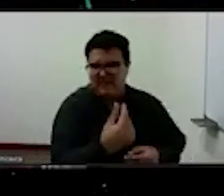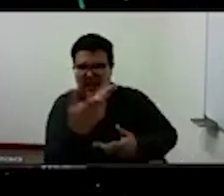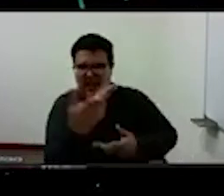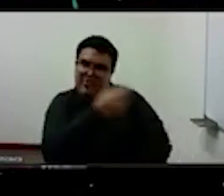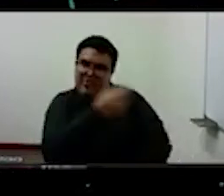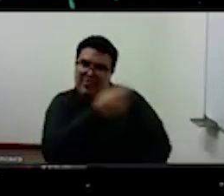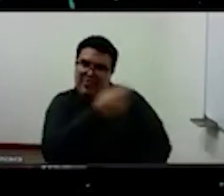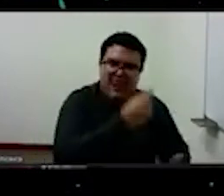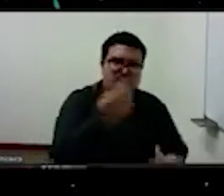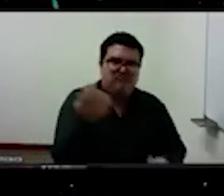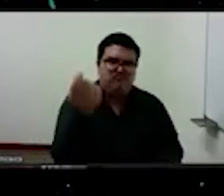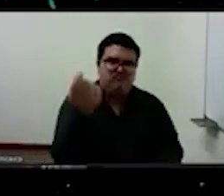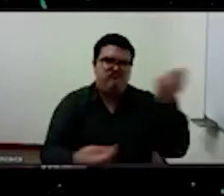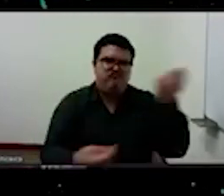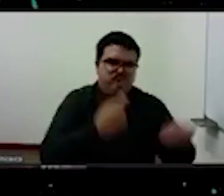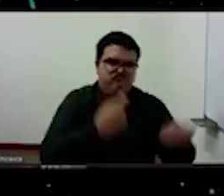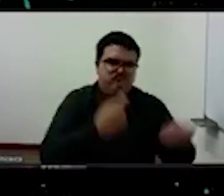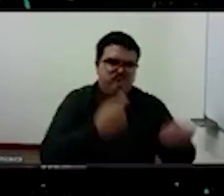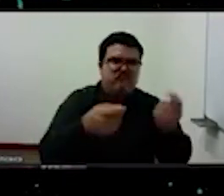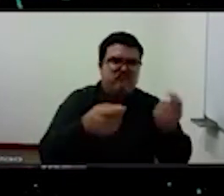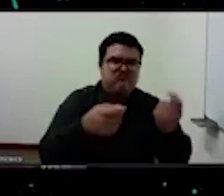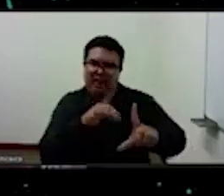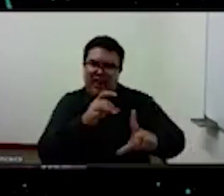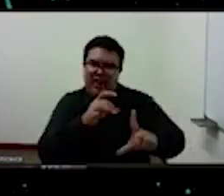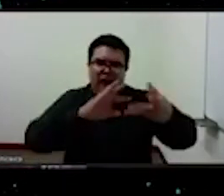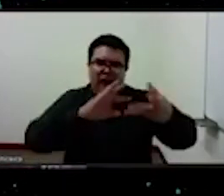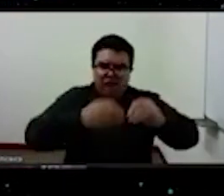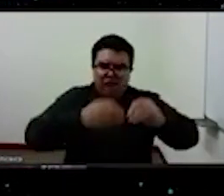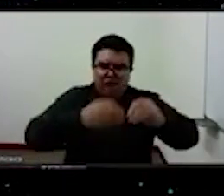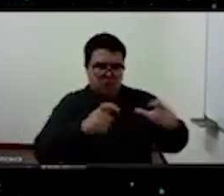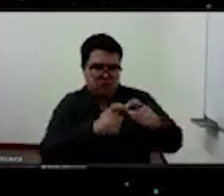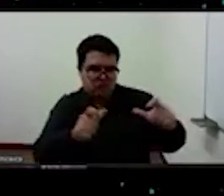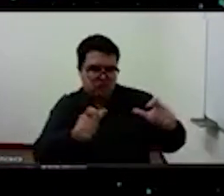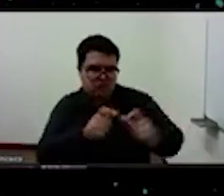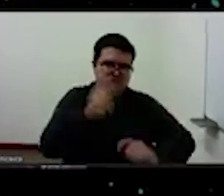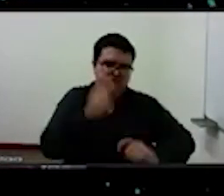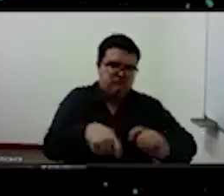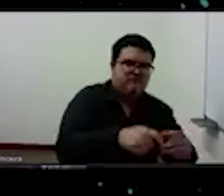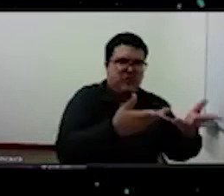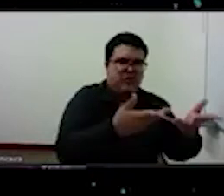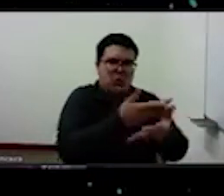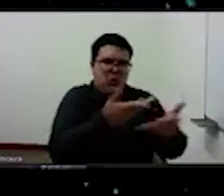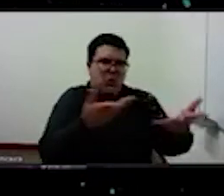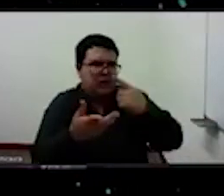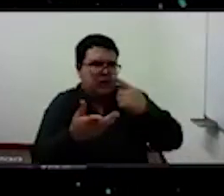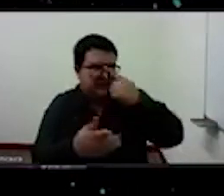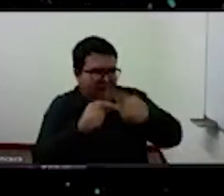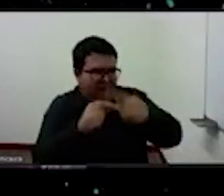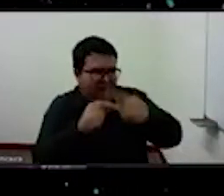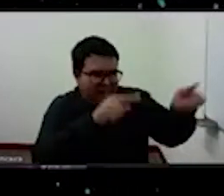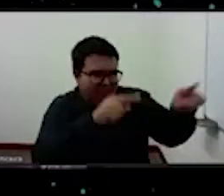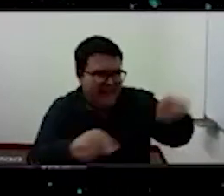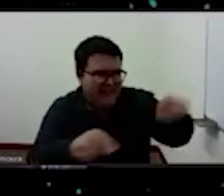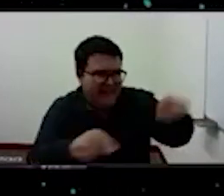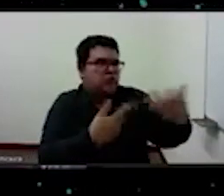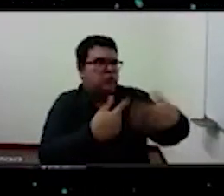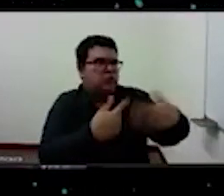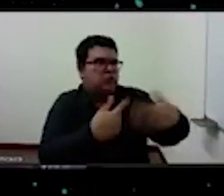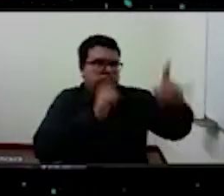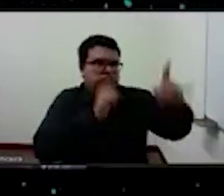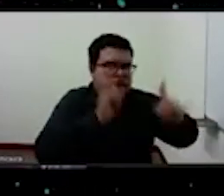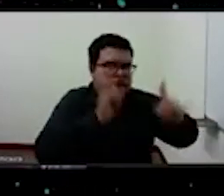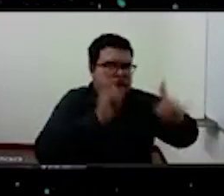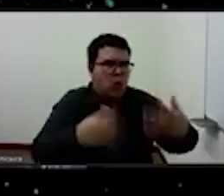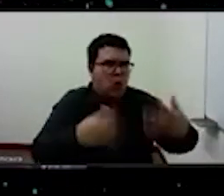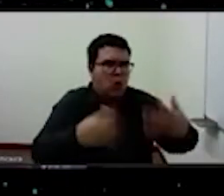digital obligatorio que llega a conocer